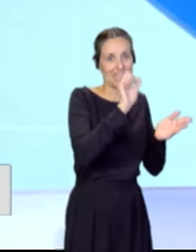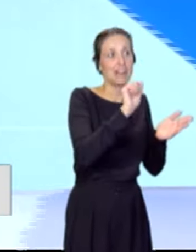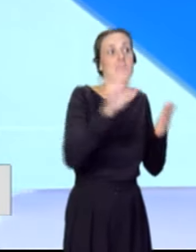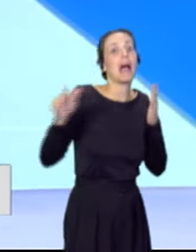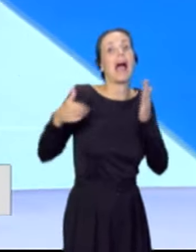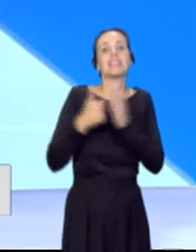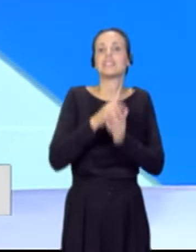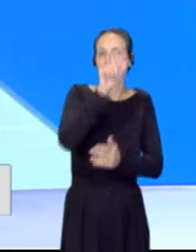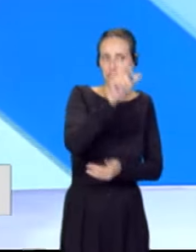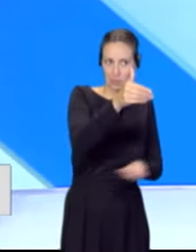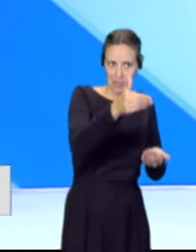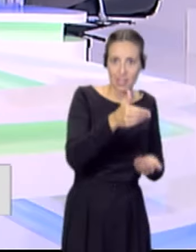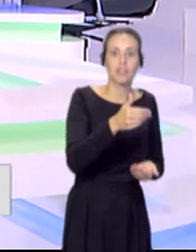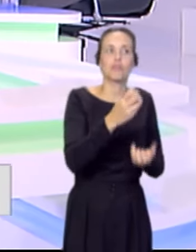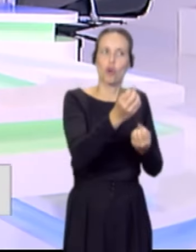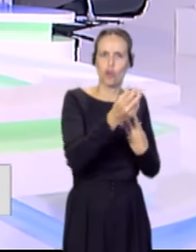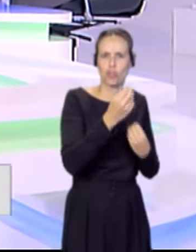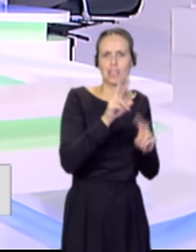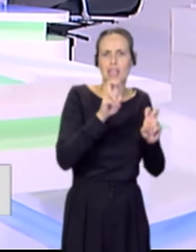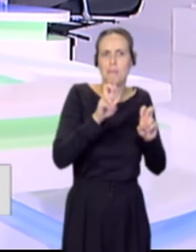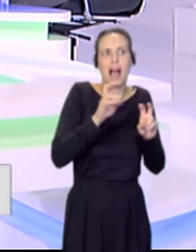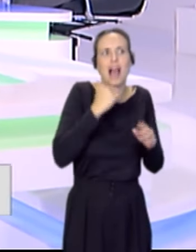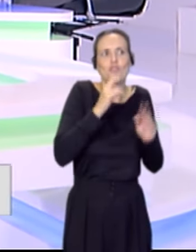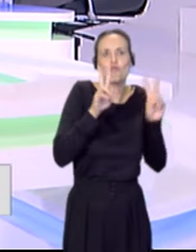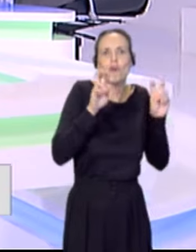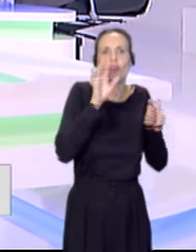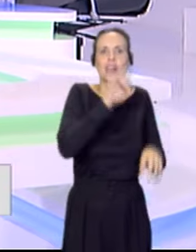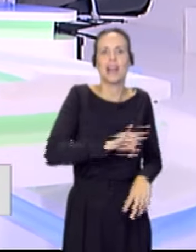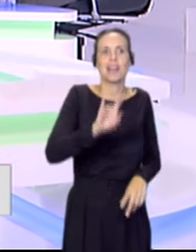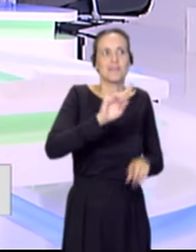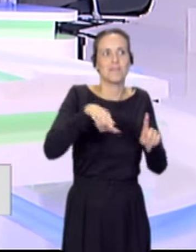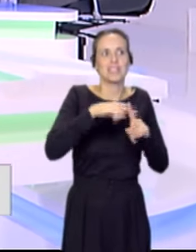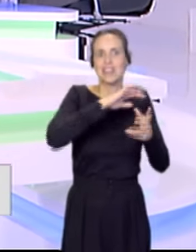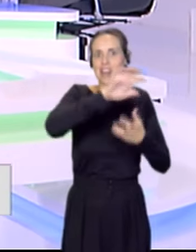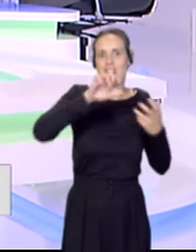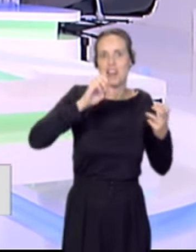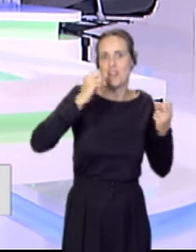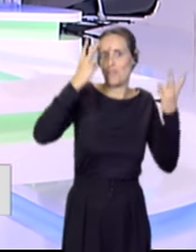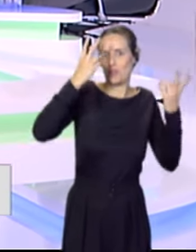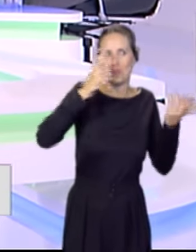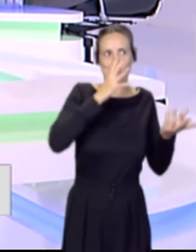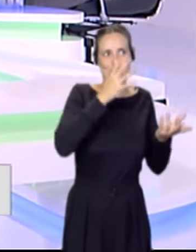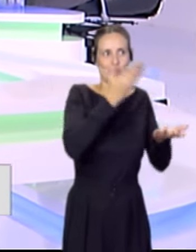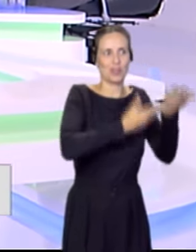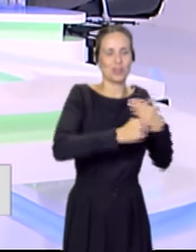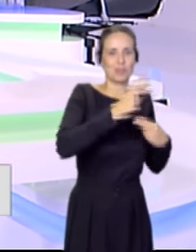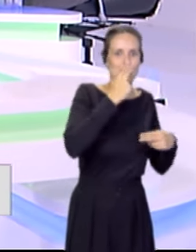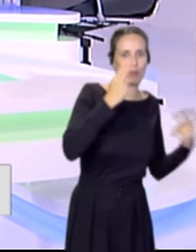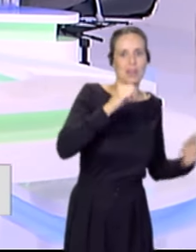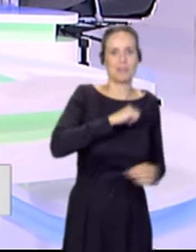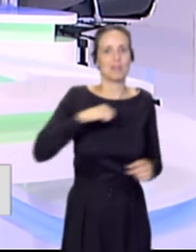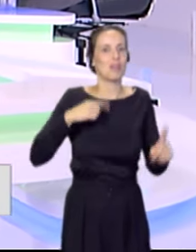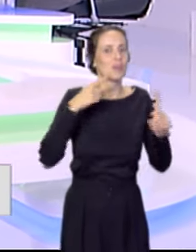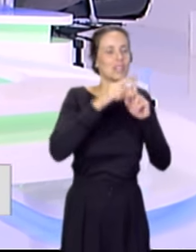innovación que se está dando a cabo en Canarias, que supone toda una revolución, una colaboración público-privada en Ciencia Pura. Gracias por estar con nosotros.